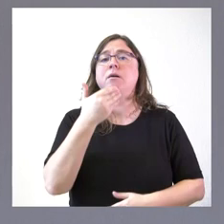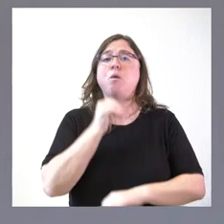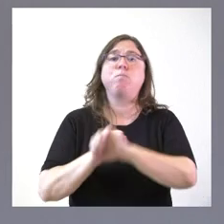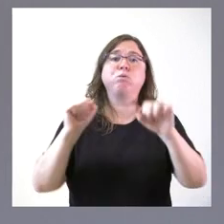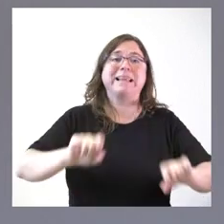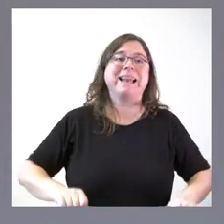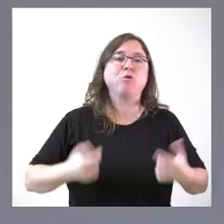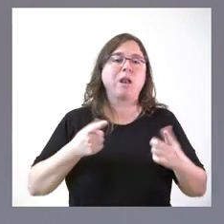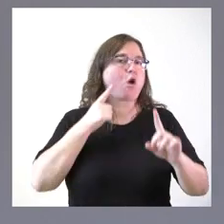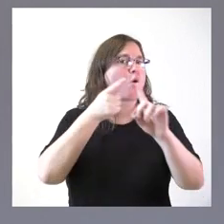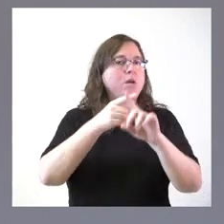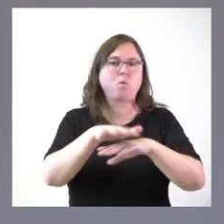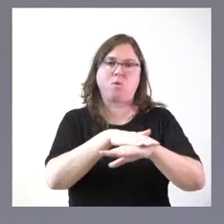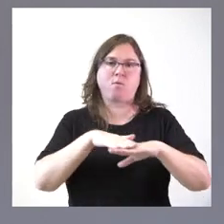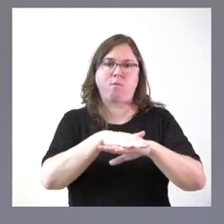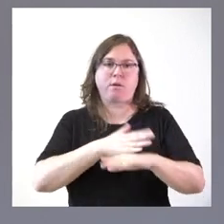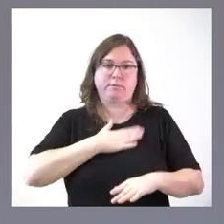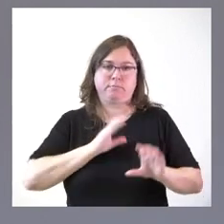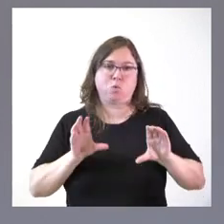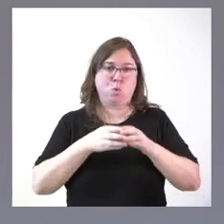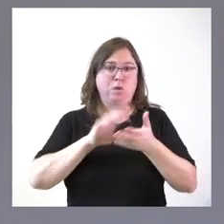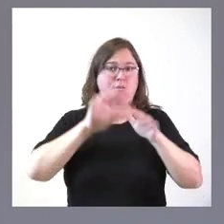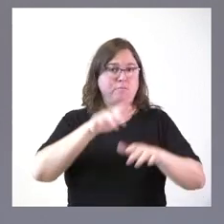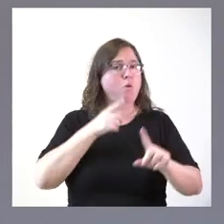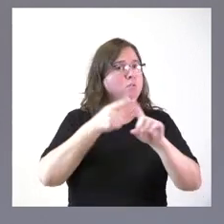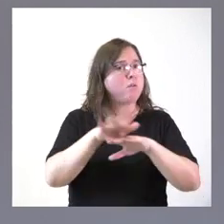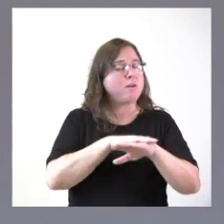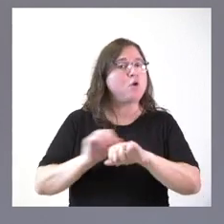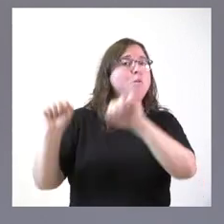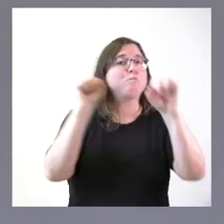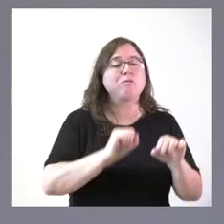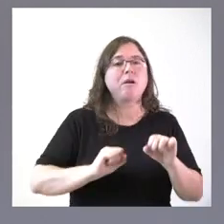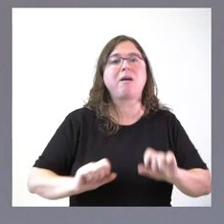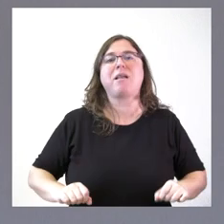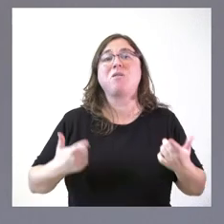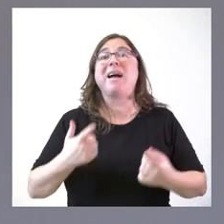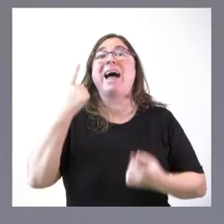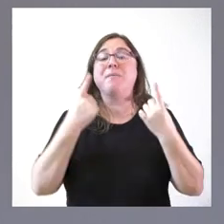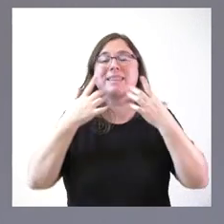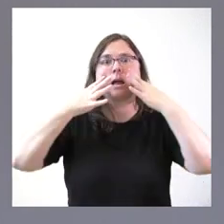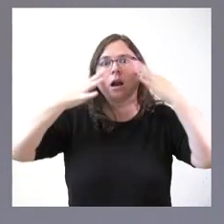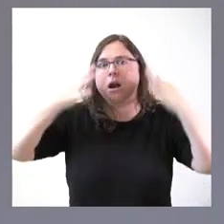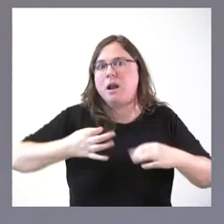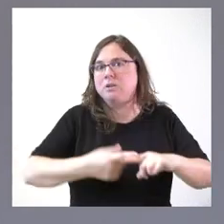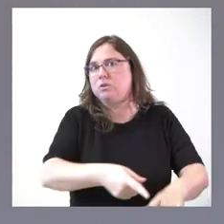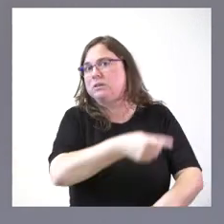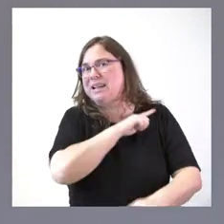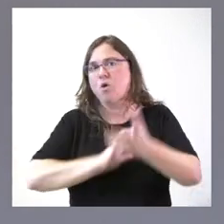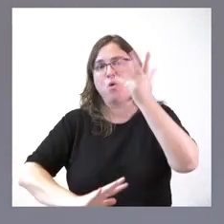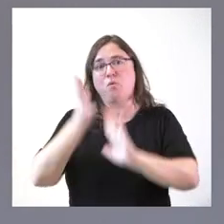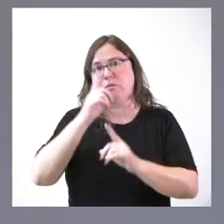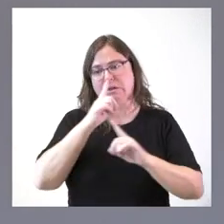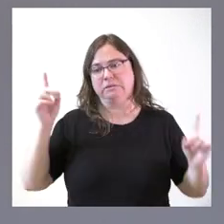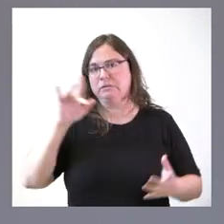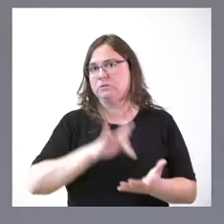la naturaleza es un objetivo básico de la Junta de Castilla y León y, a veces, el riesgo tan alto de incendios, y este año ha sido